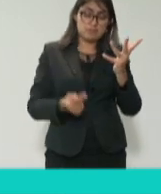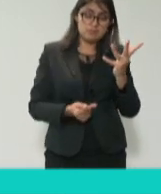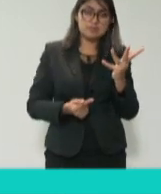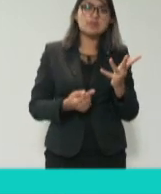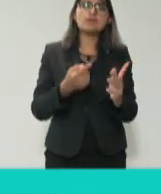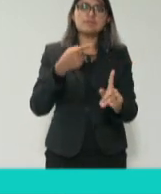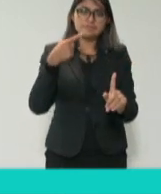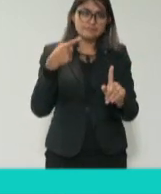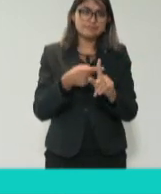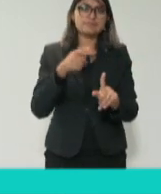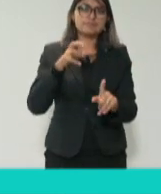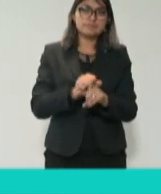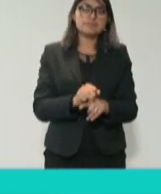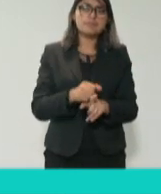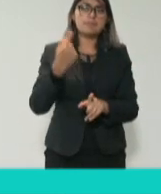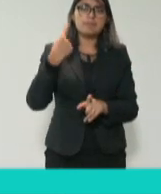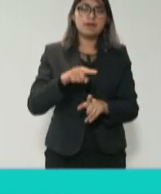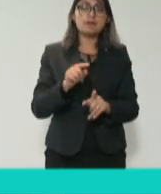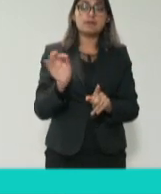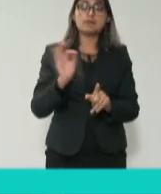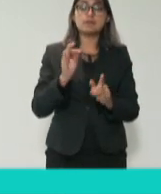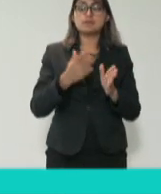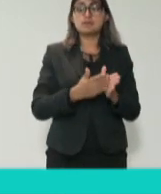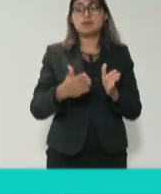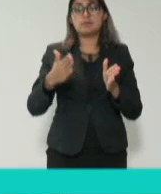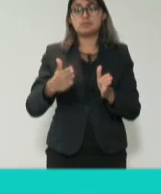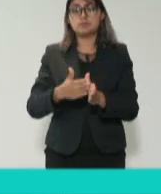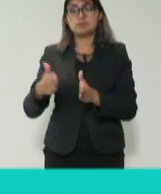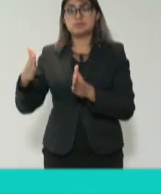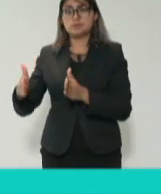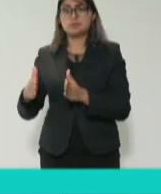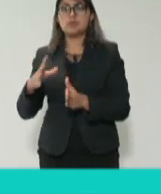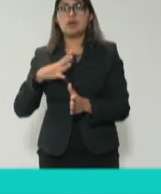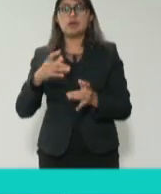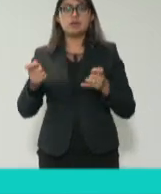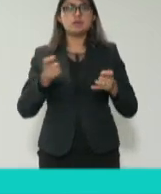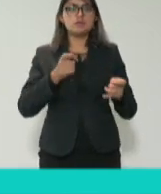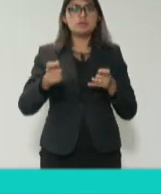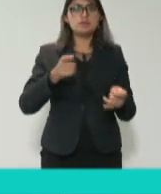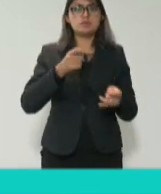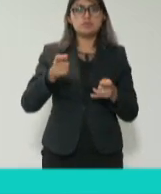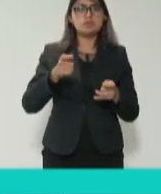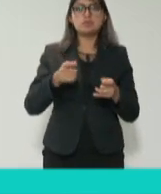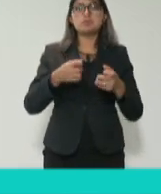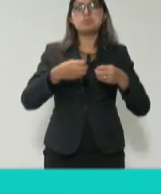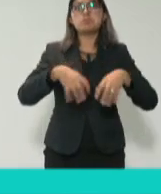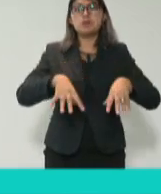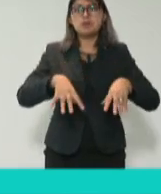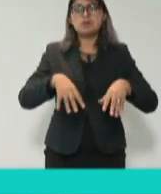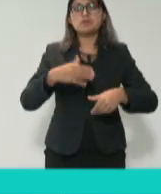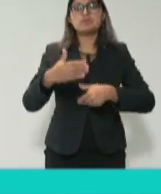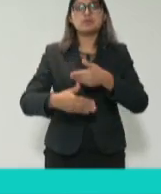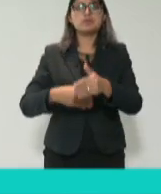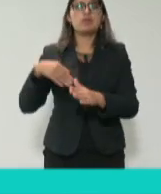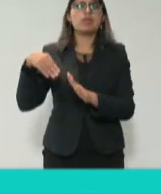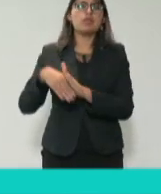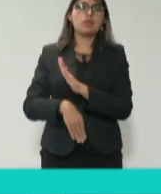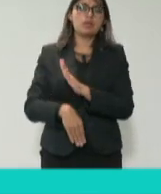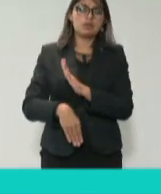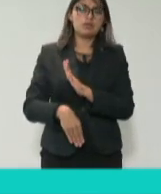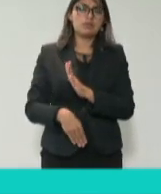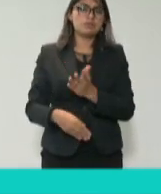lograr romper esos tramos de control que no se tienen y que por lo tanto se permea ahí la